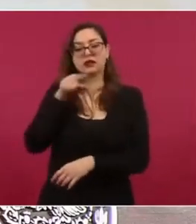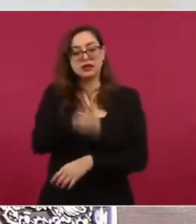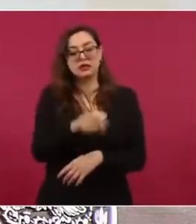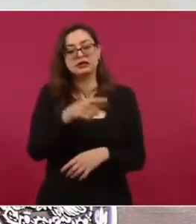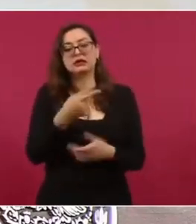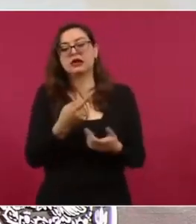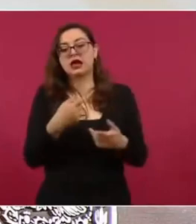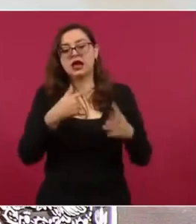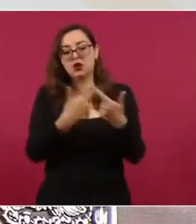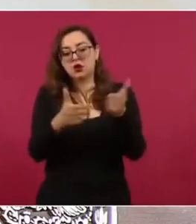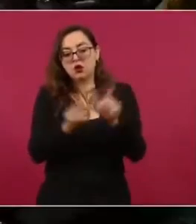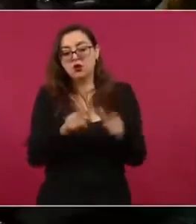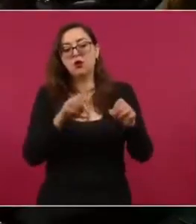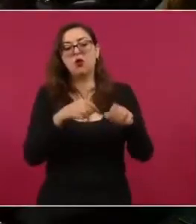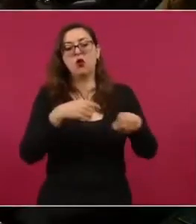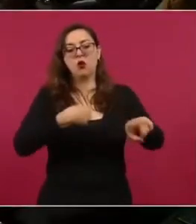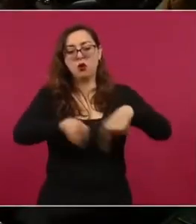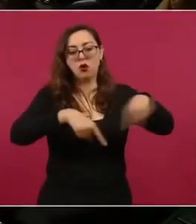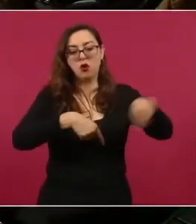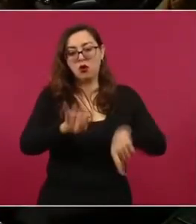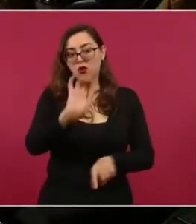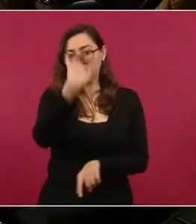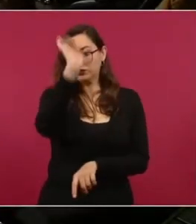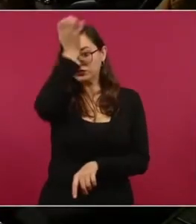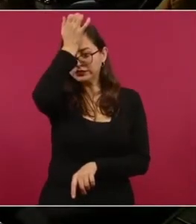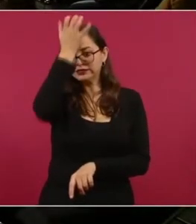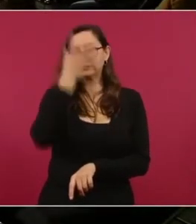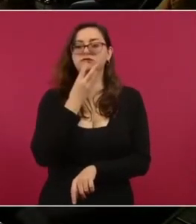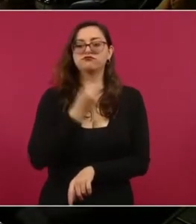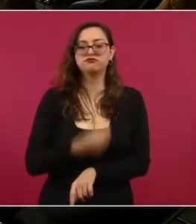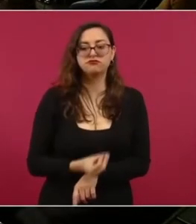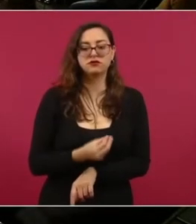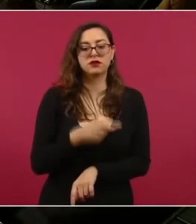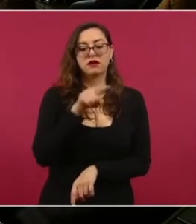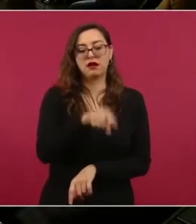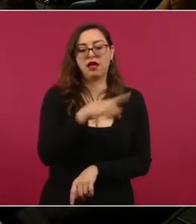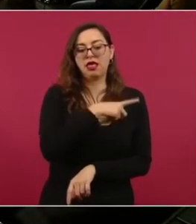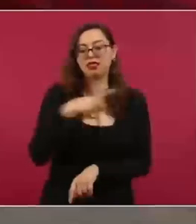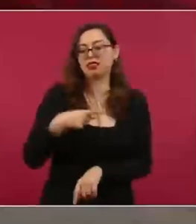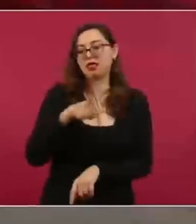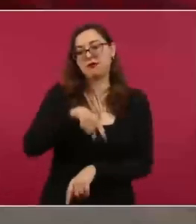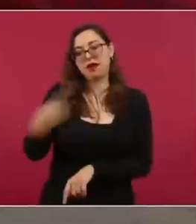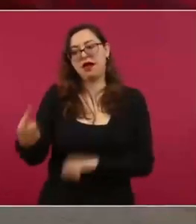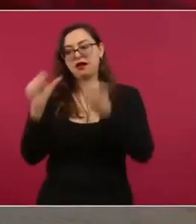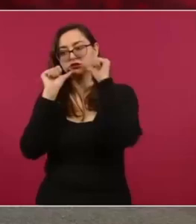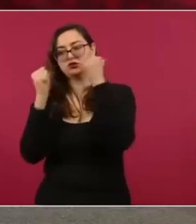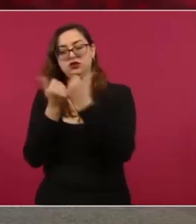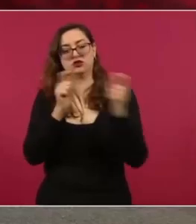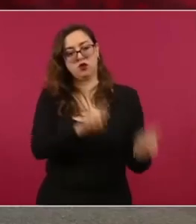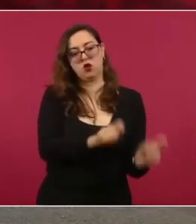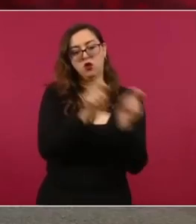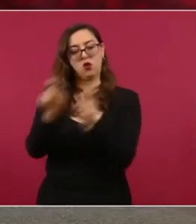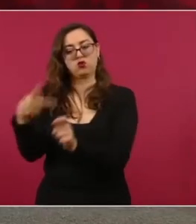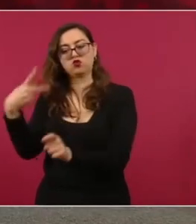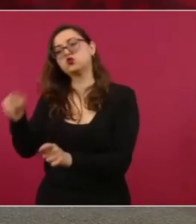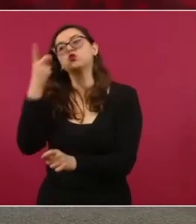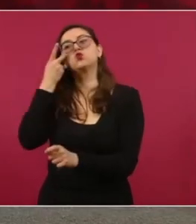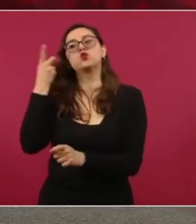asociación civil que le vendieron de manera irregular al fallecido Vergara y que